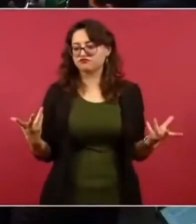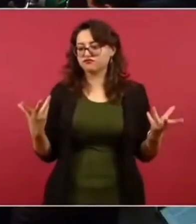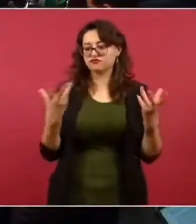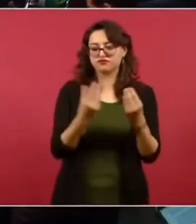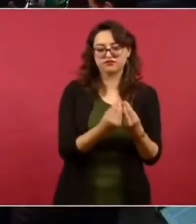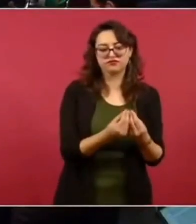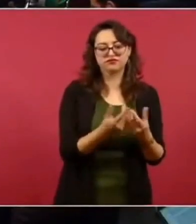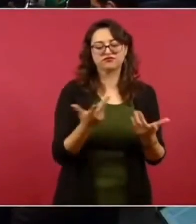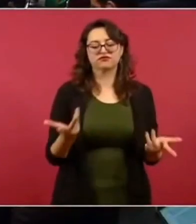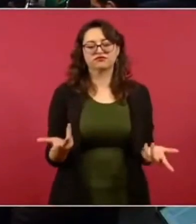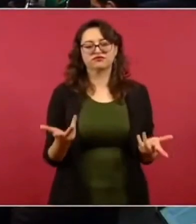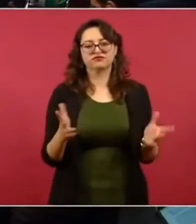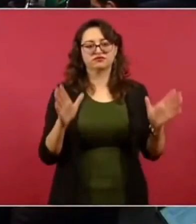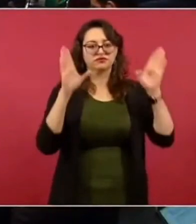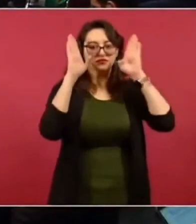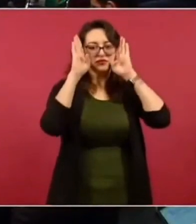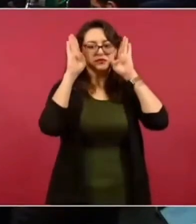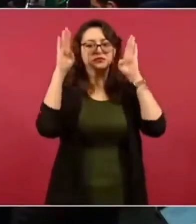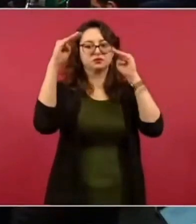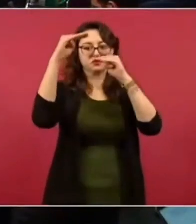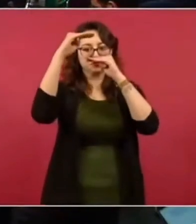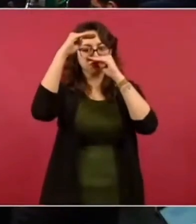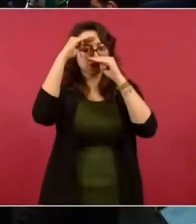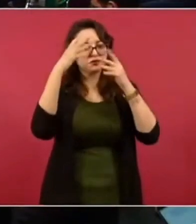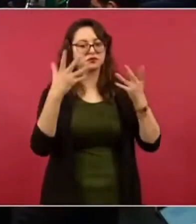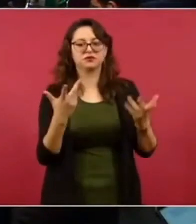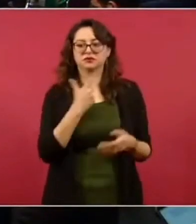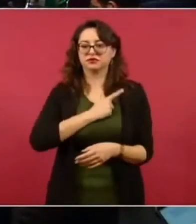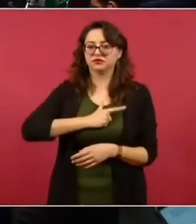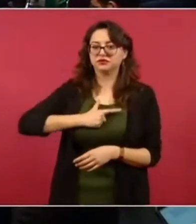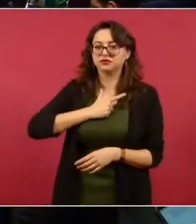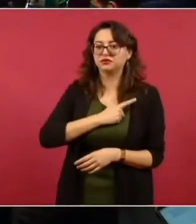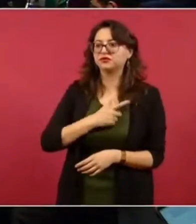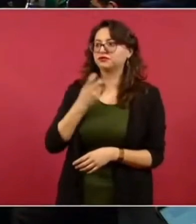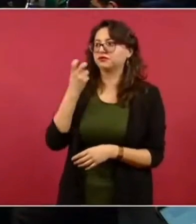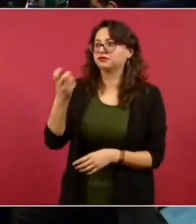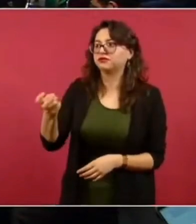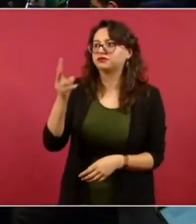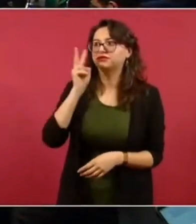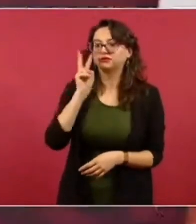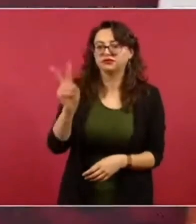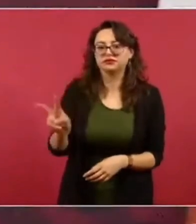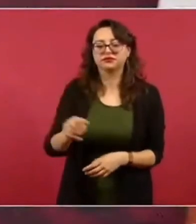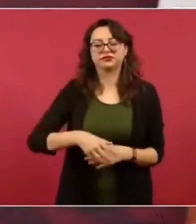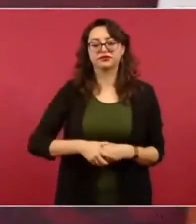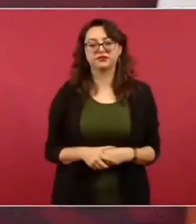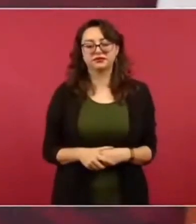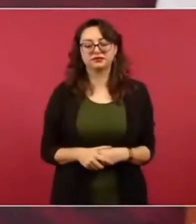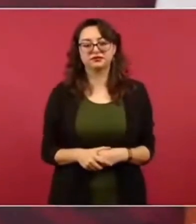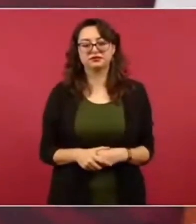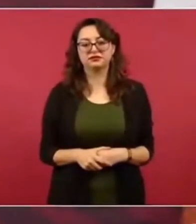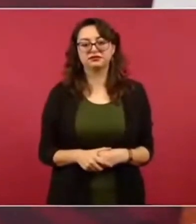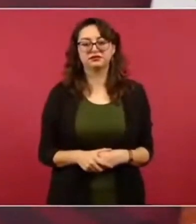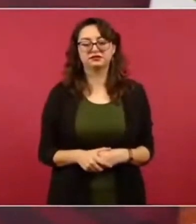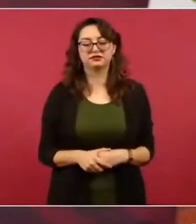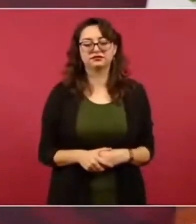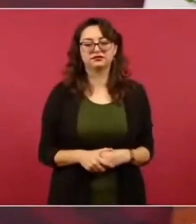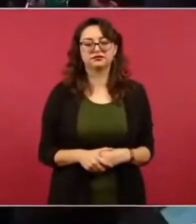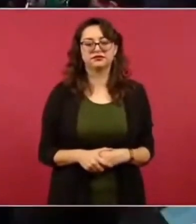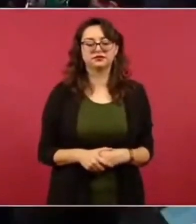que son muchísimos, 25, 30 millones en México. No son pocos.